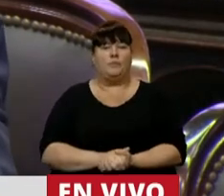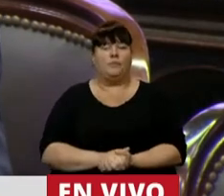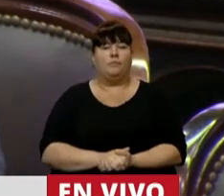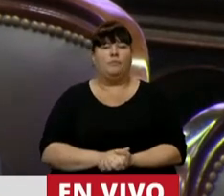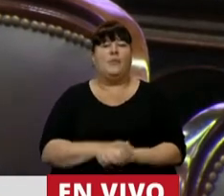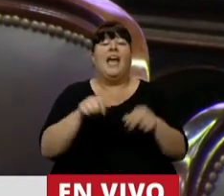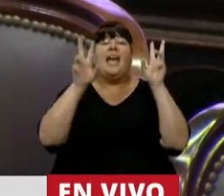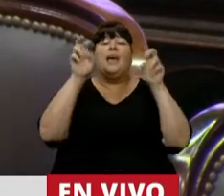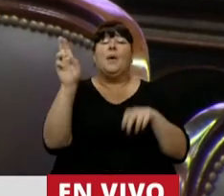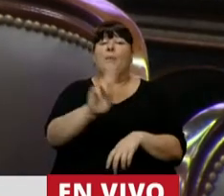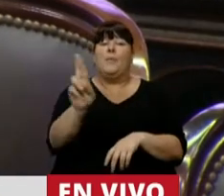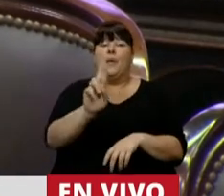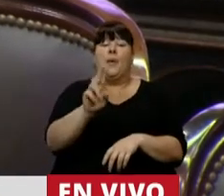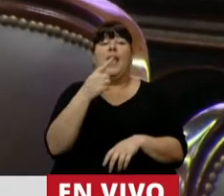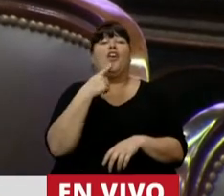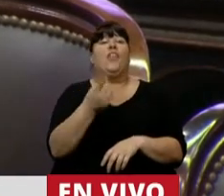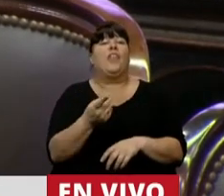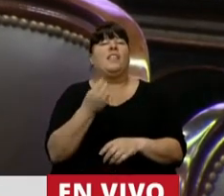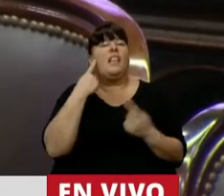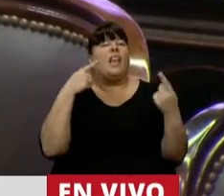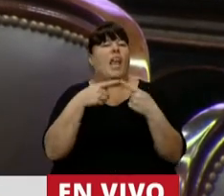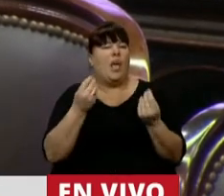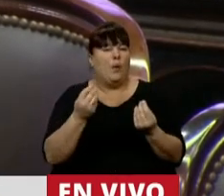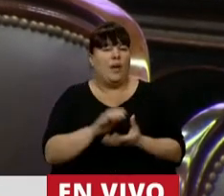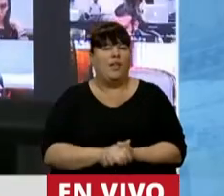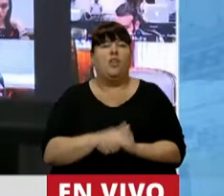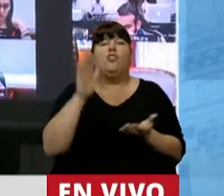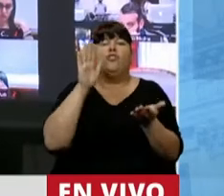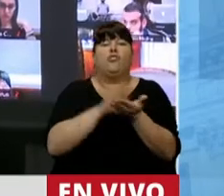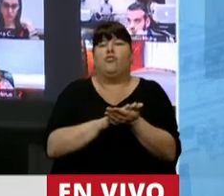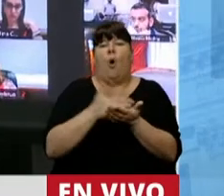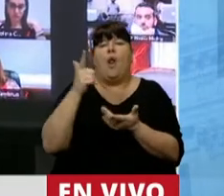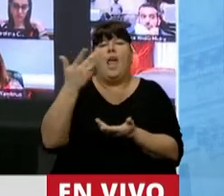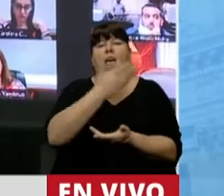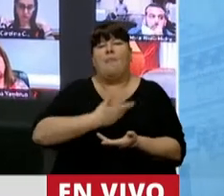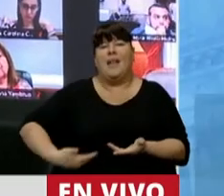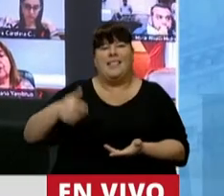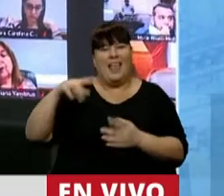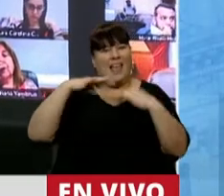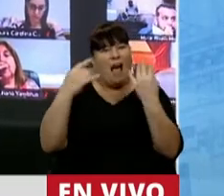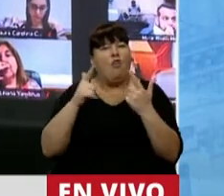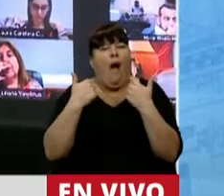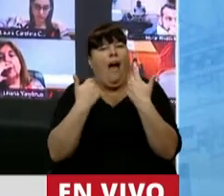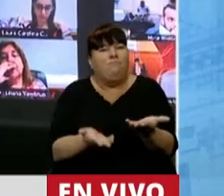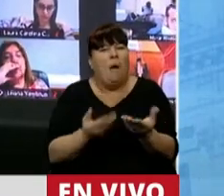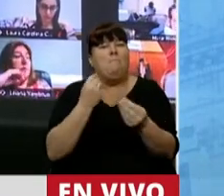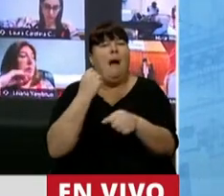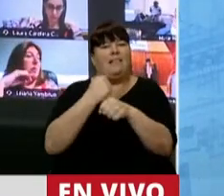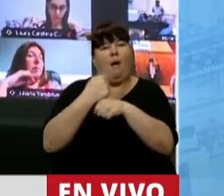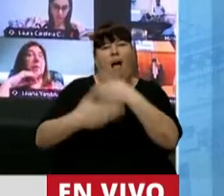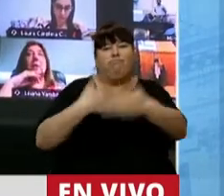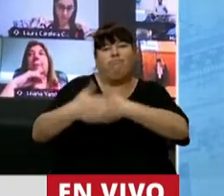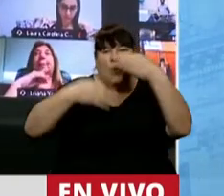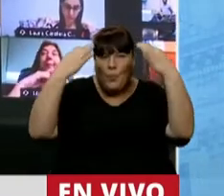La cuestión de privilegio, decía, tiene que ver con la nula predisposición del Presidente para que la Cámara funcione